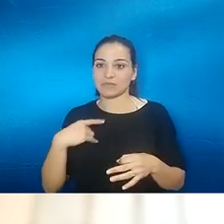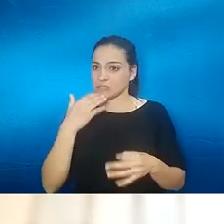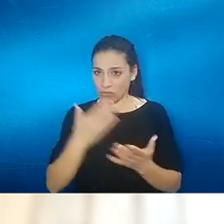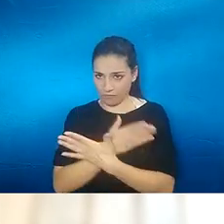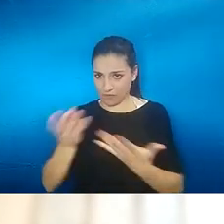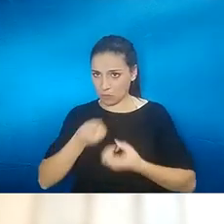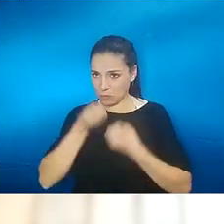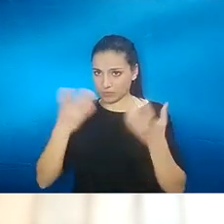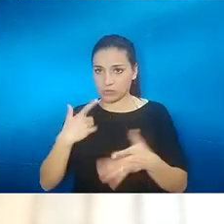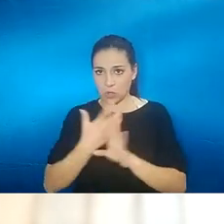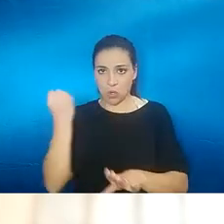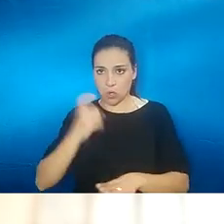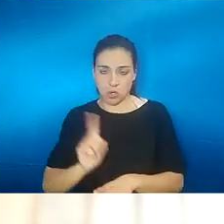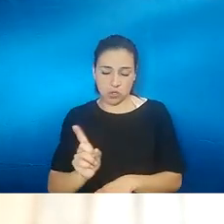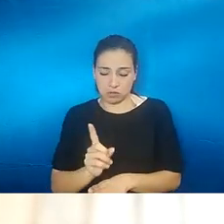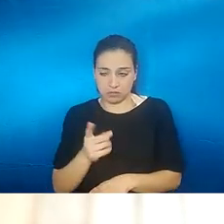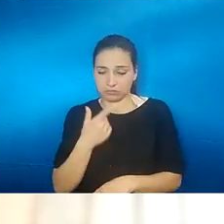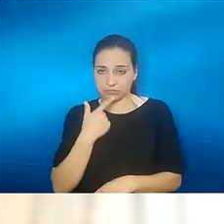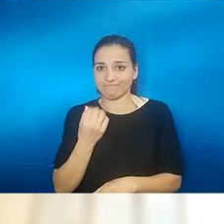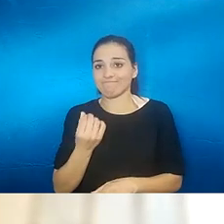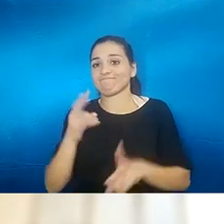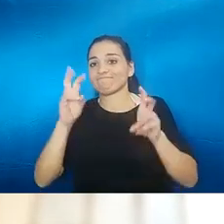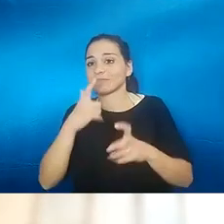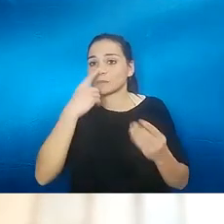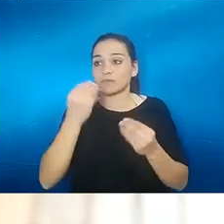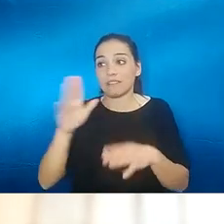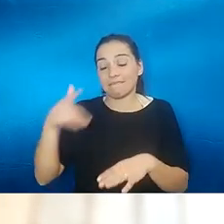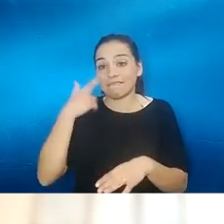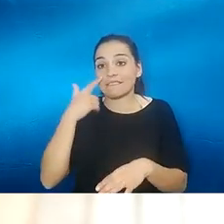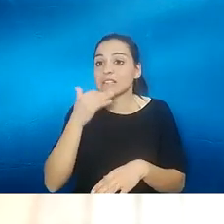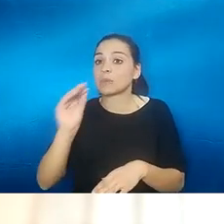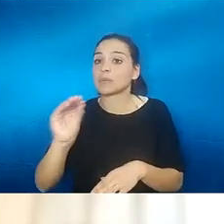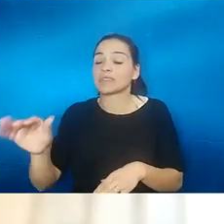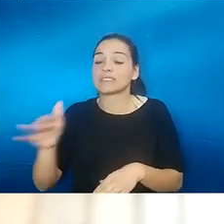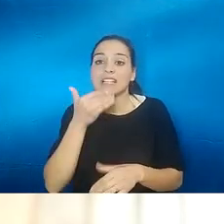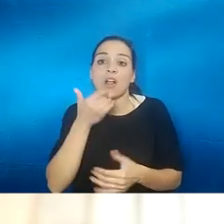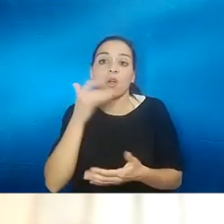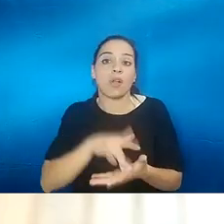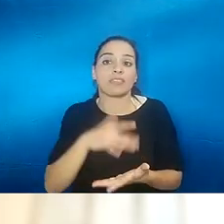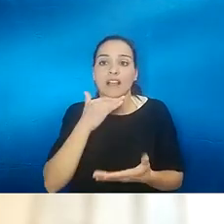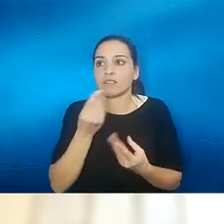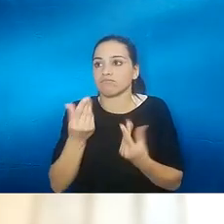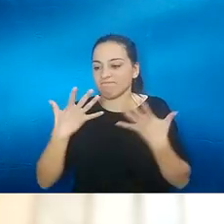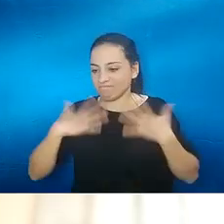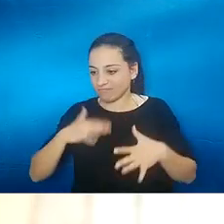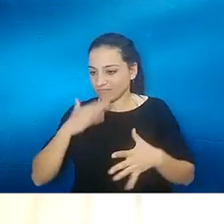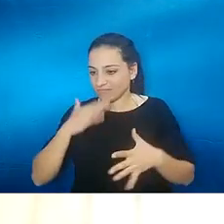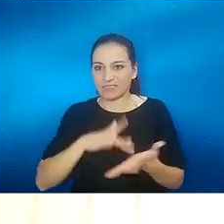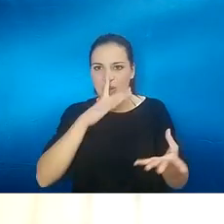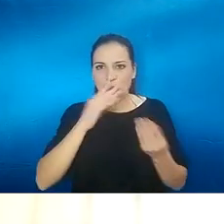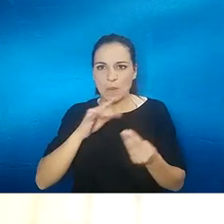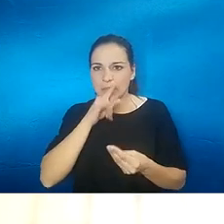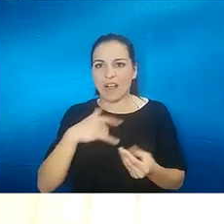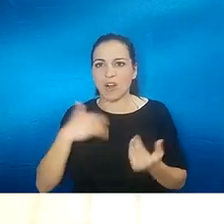digo porque yo mira si un día por lo que sea huelo mal o me ha pasado algo que sea desagradable